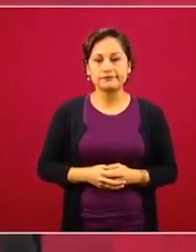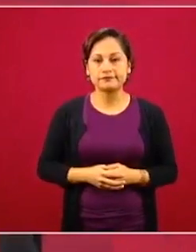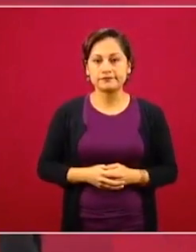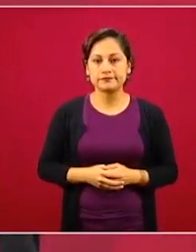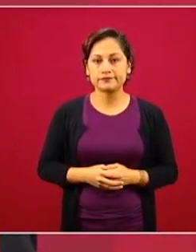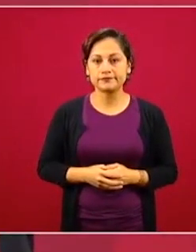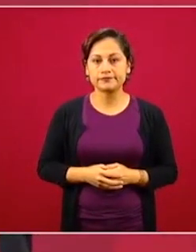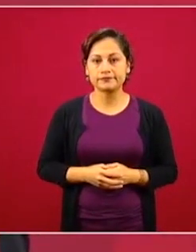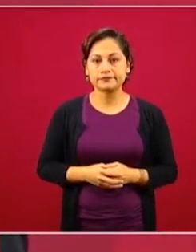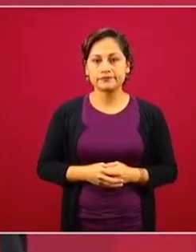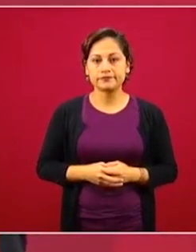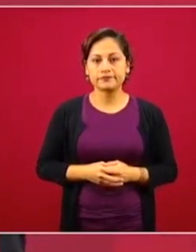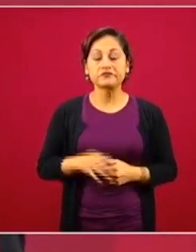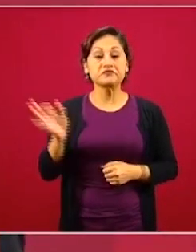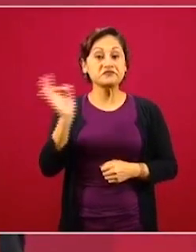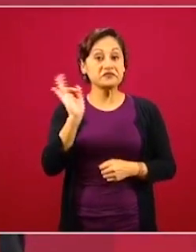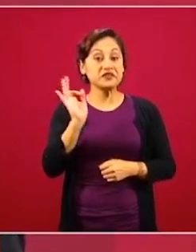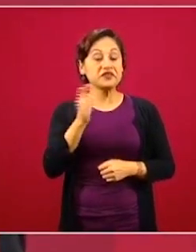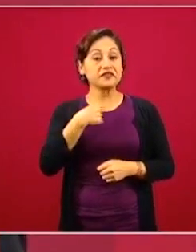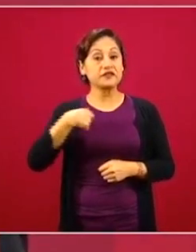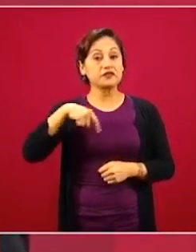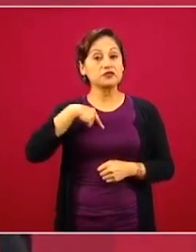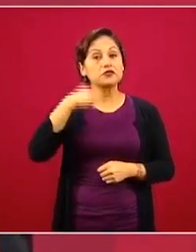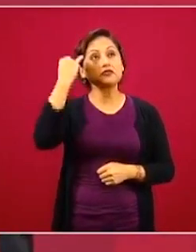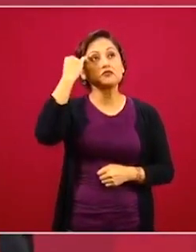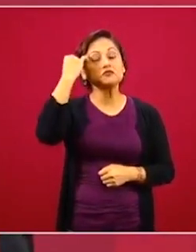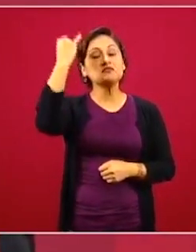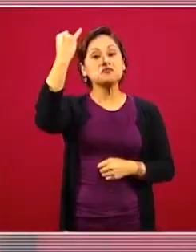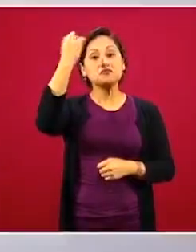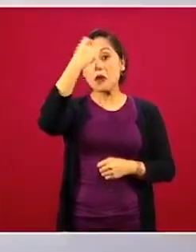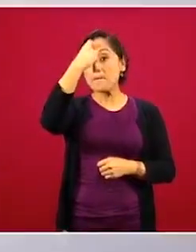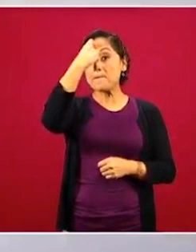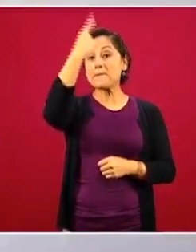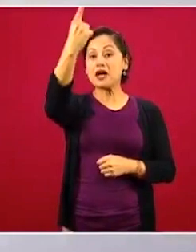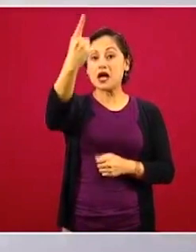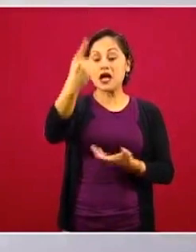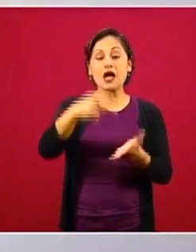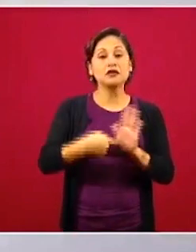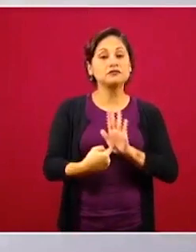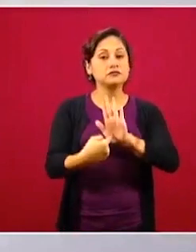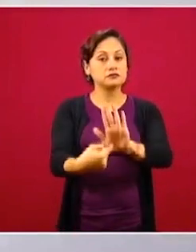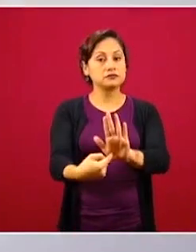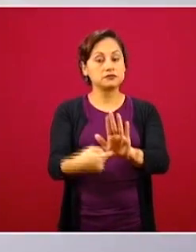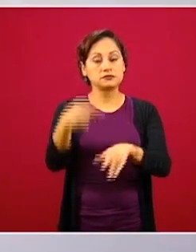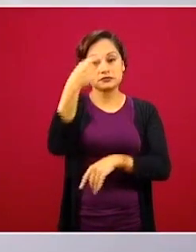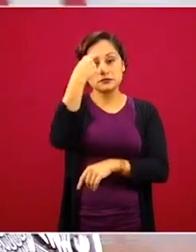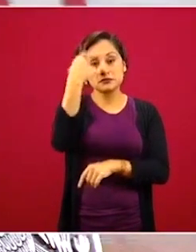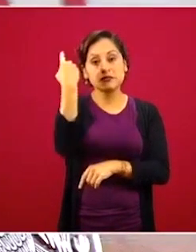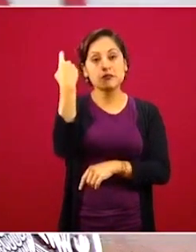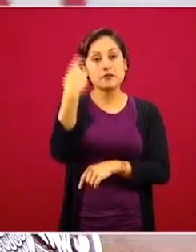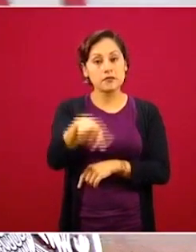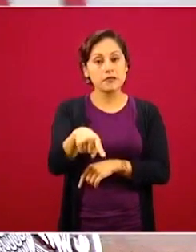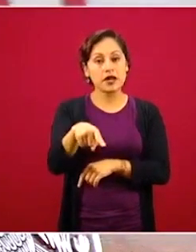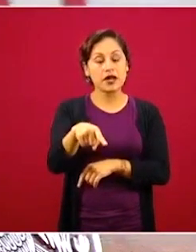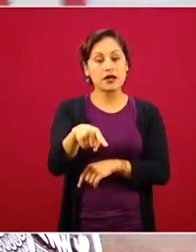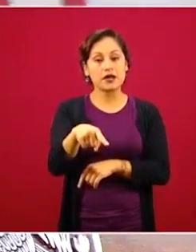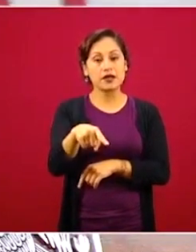mejor contribuimos también para tener otros parámetros